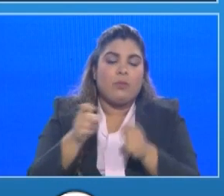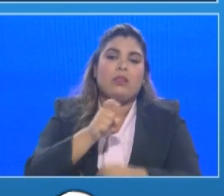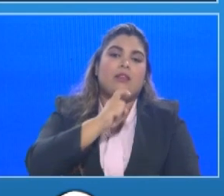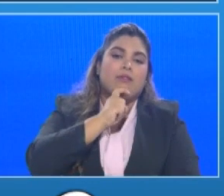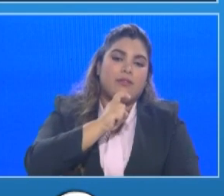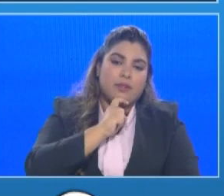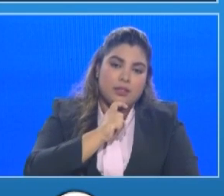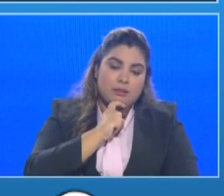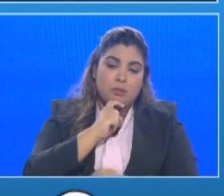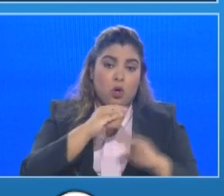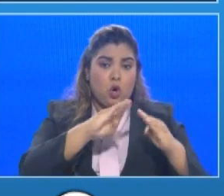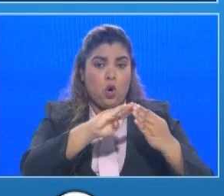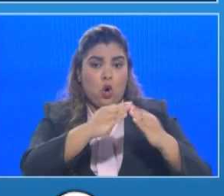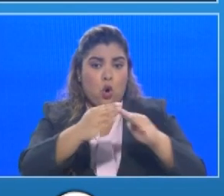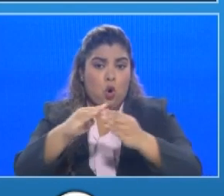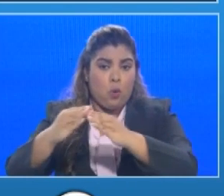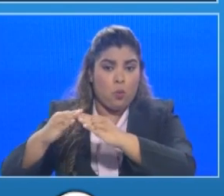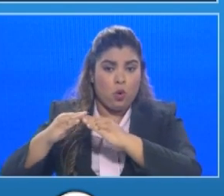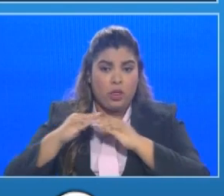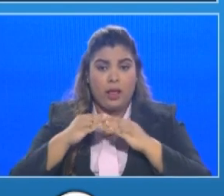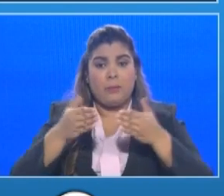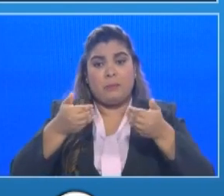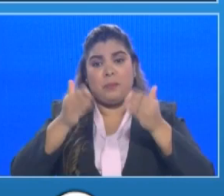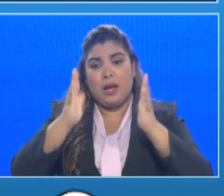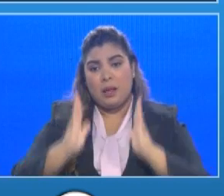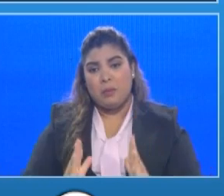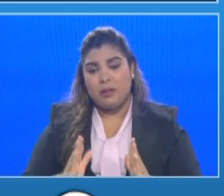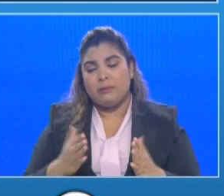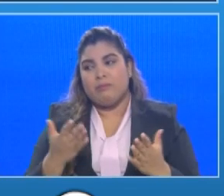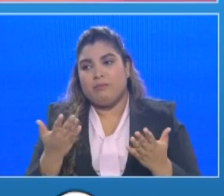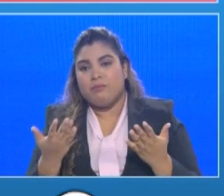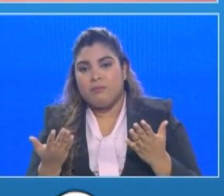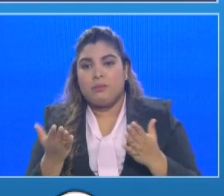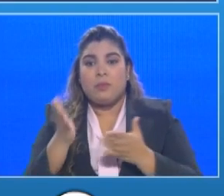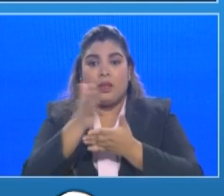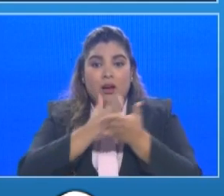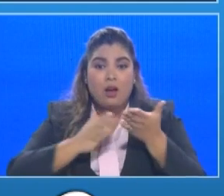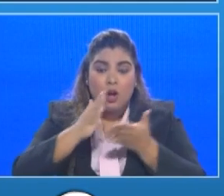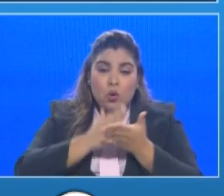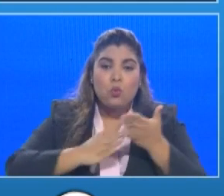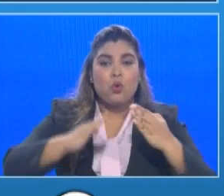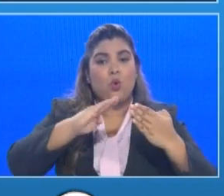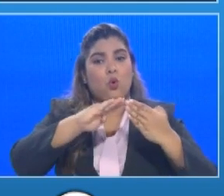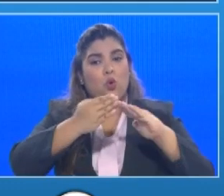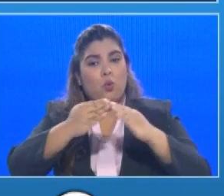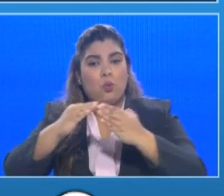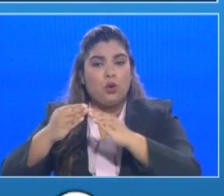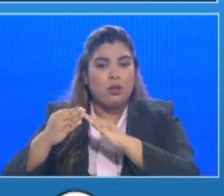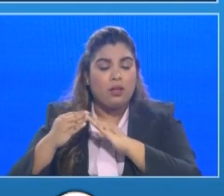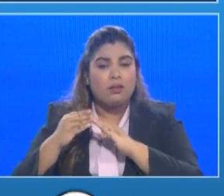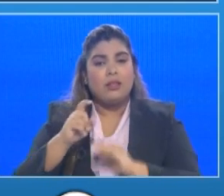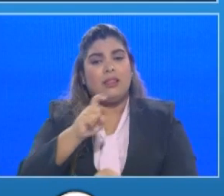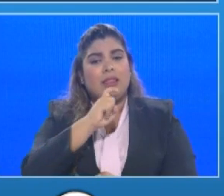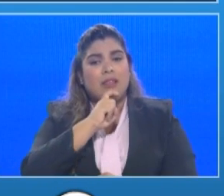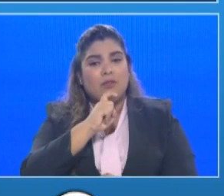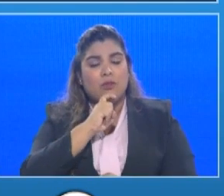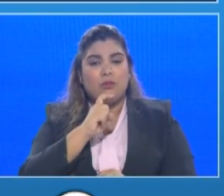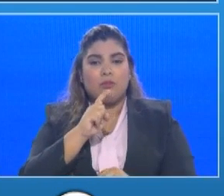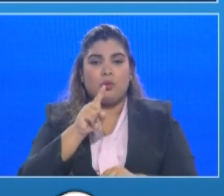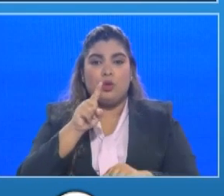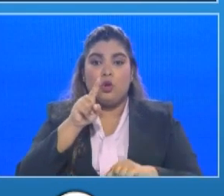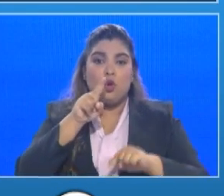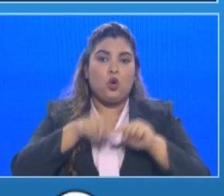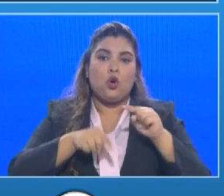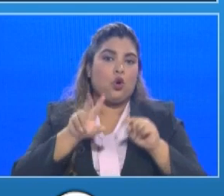del país lo que hemos visto es que algunos focos que se han registrado en algunas comunidades han impedido que esa R